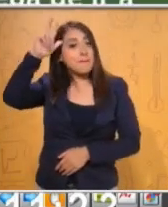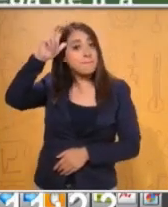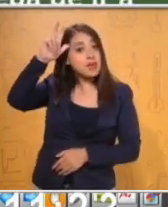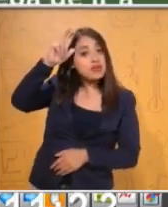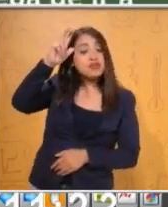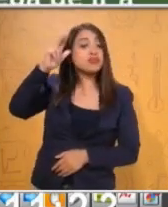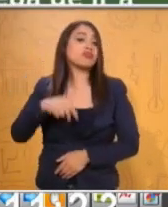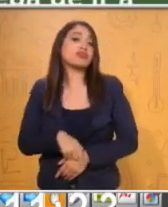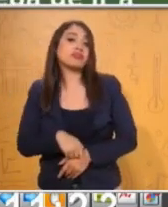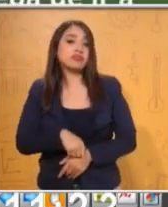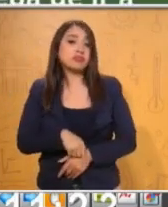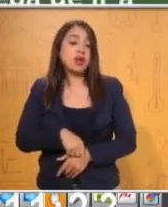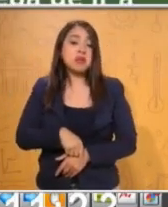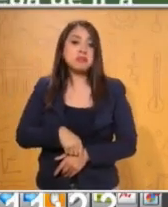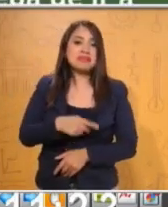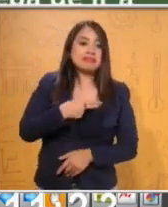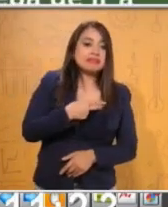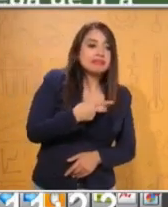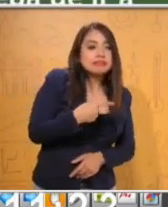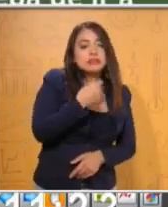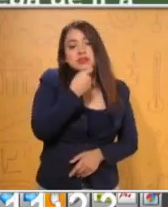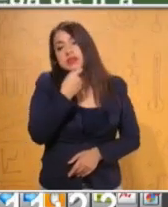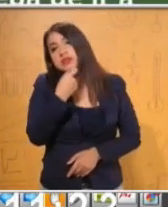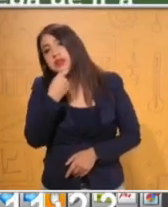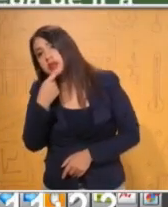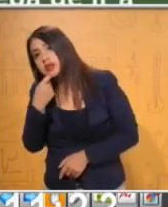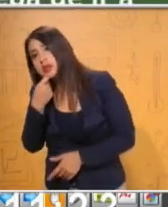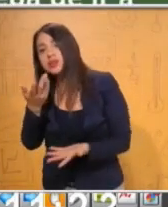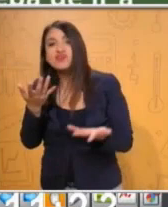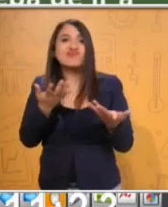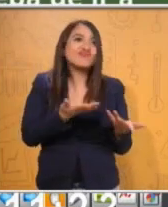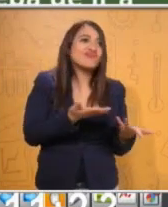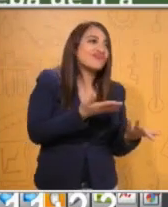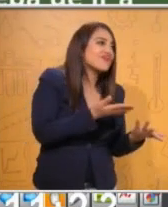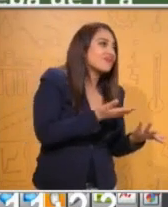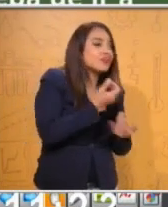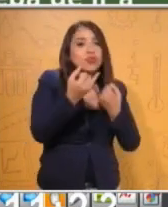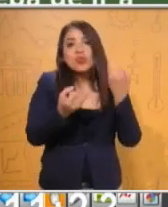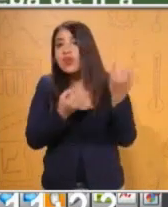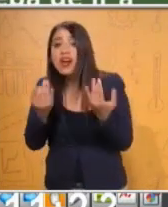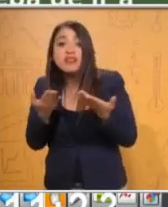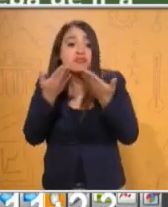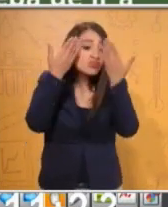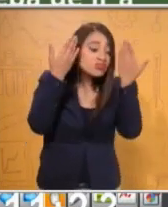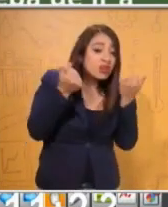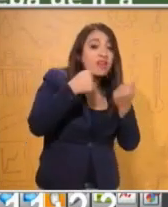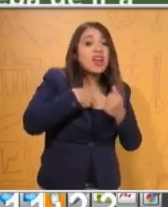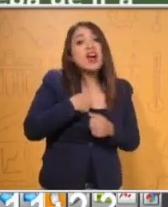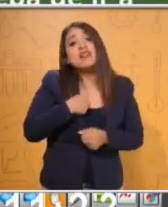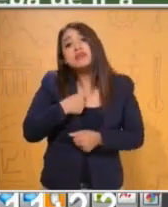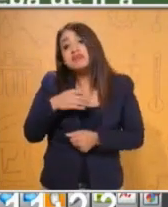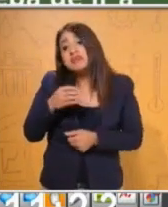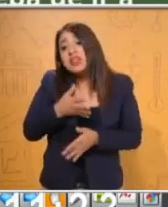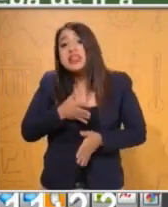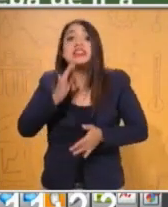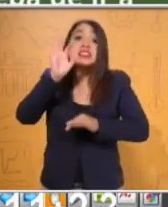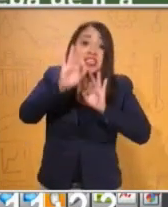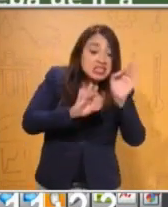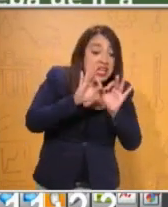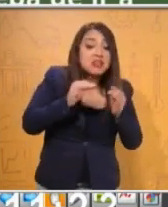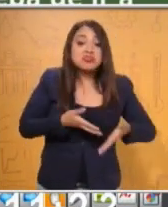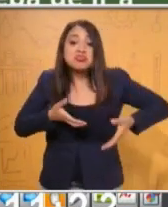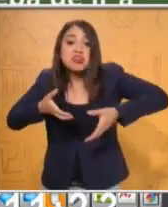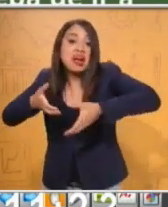se quedaron sin tener dónde jugar. Hicieron la prueba de ir a jugar en la carretera, pero estaba llena de polvo. Estaba